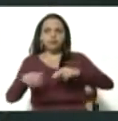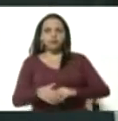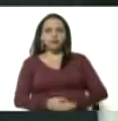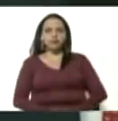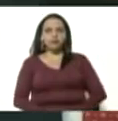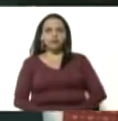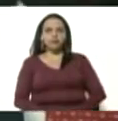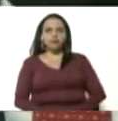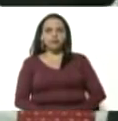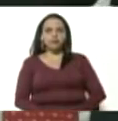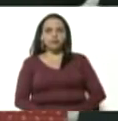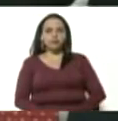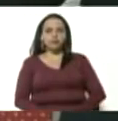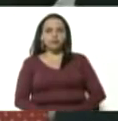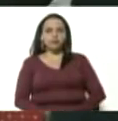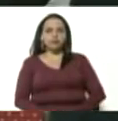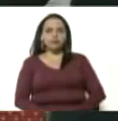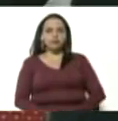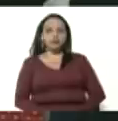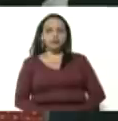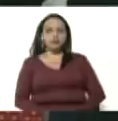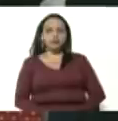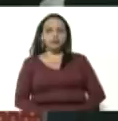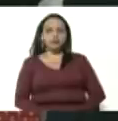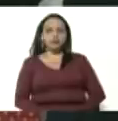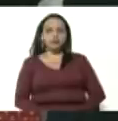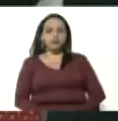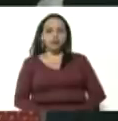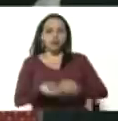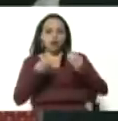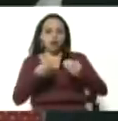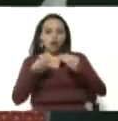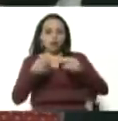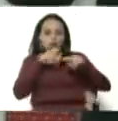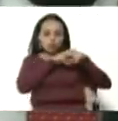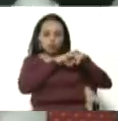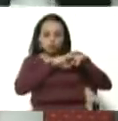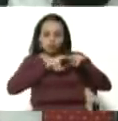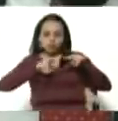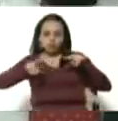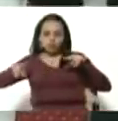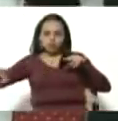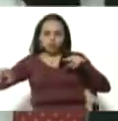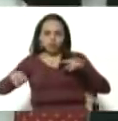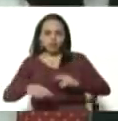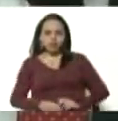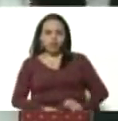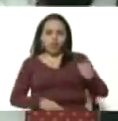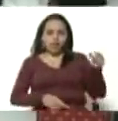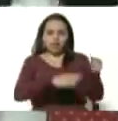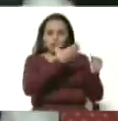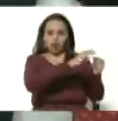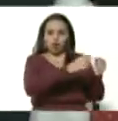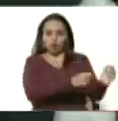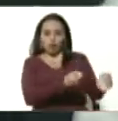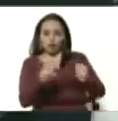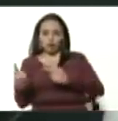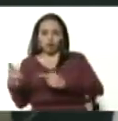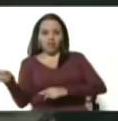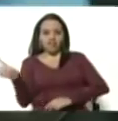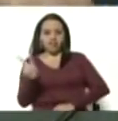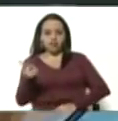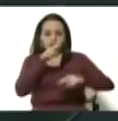Aquí también el paso de estas personas de manera